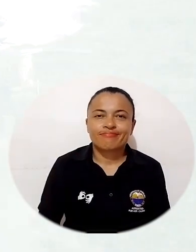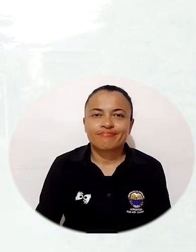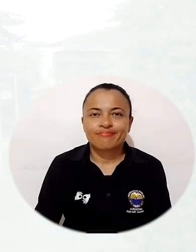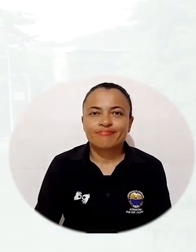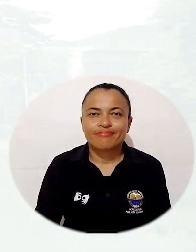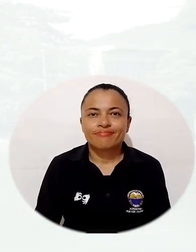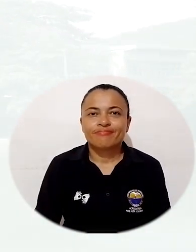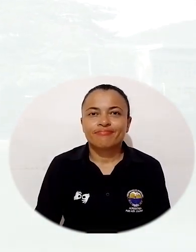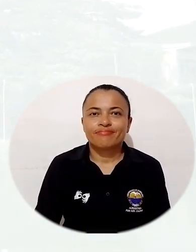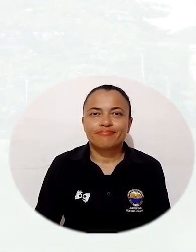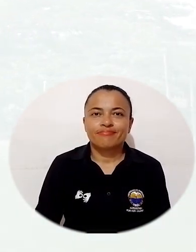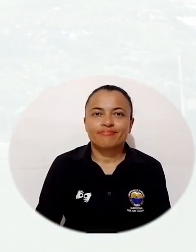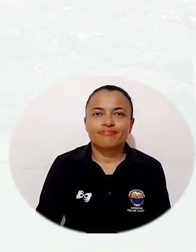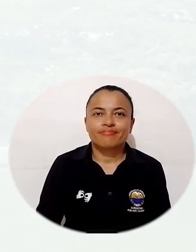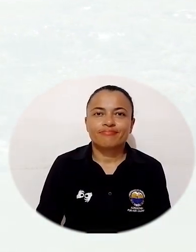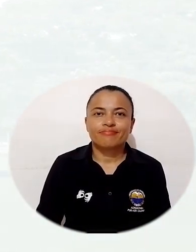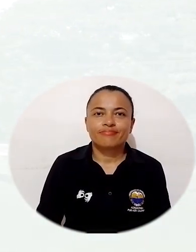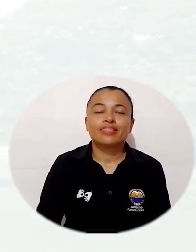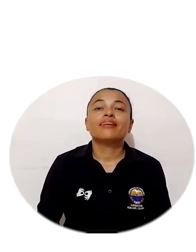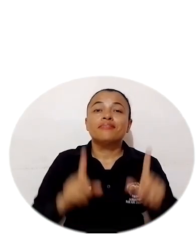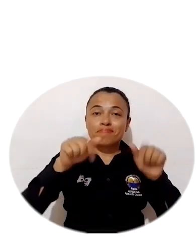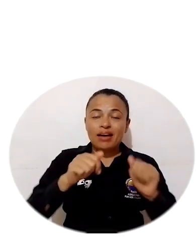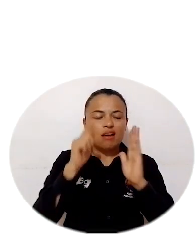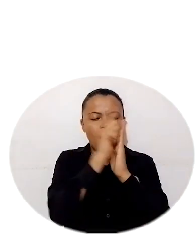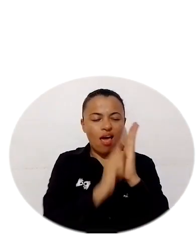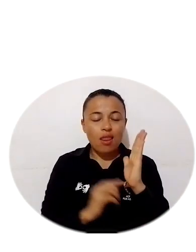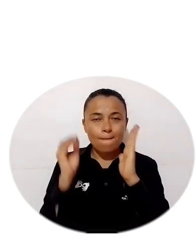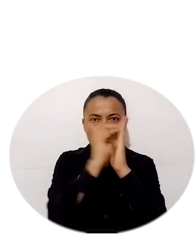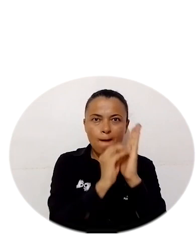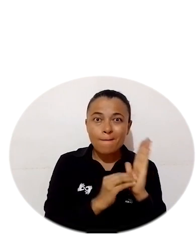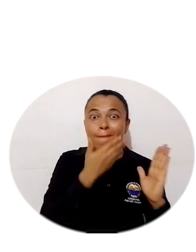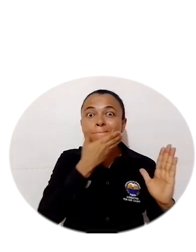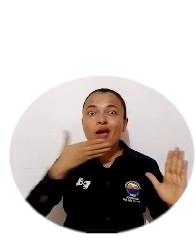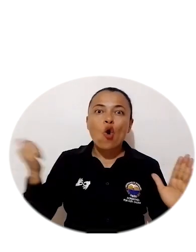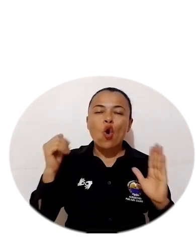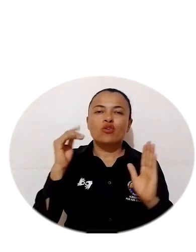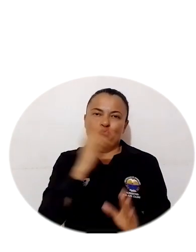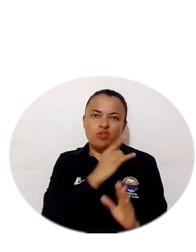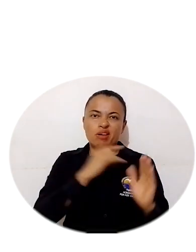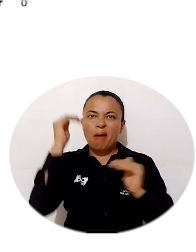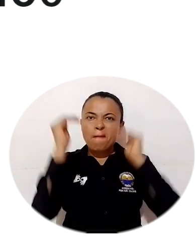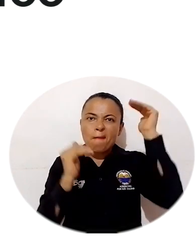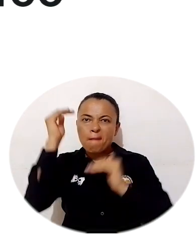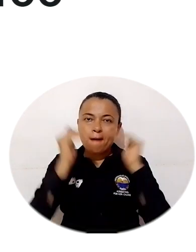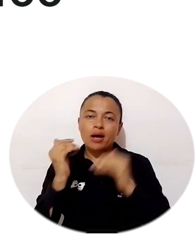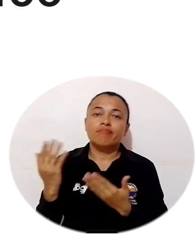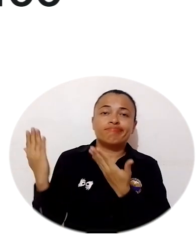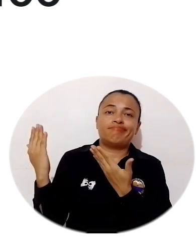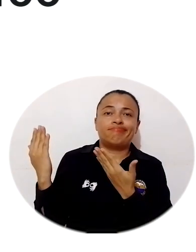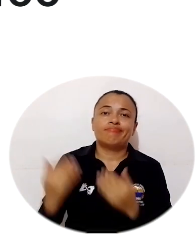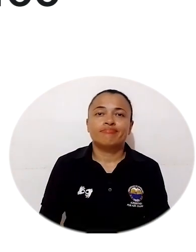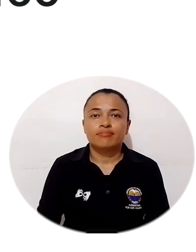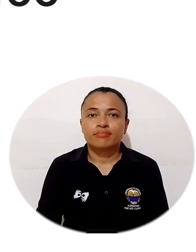y Social Responsibility del QS Star. Además, estamos entre las mejores universidades de nuestro país